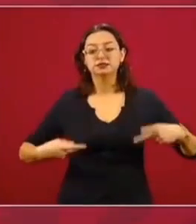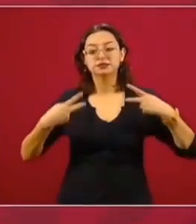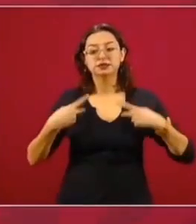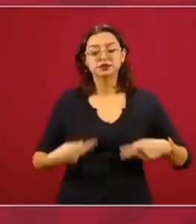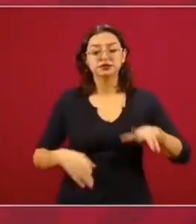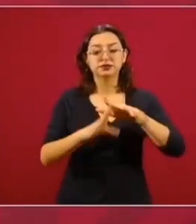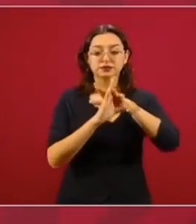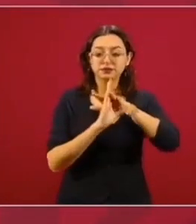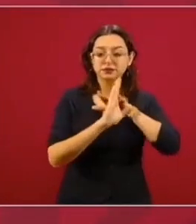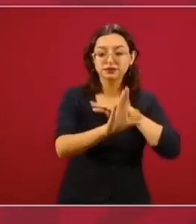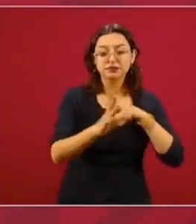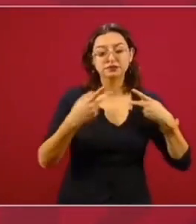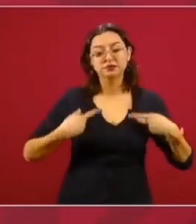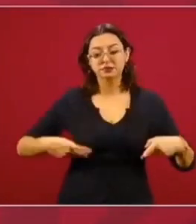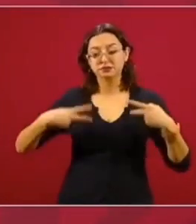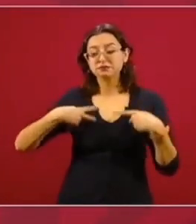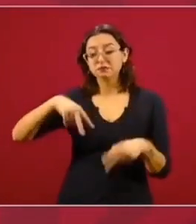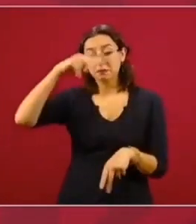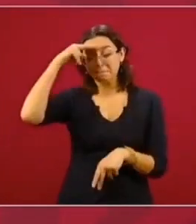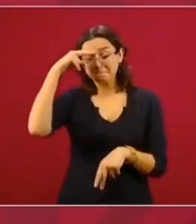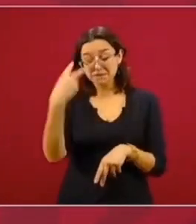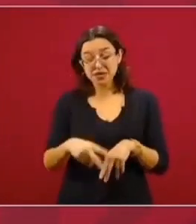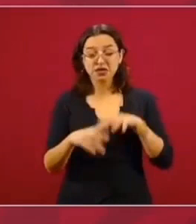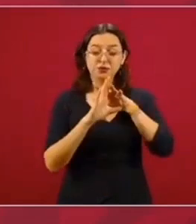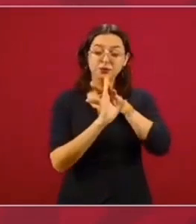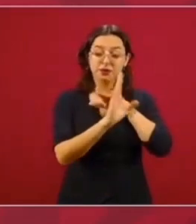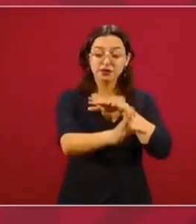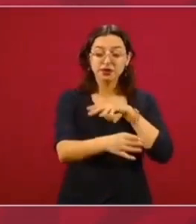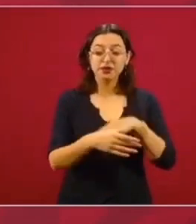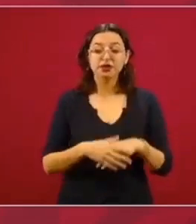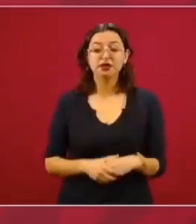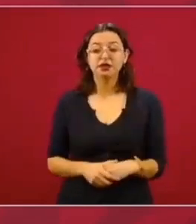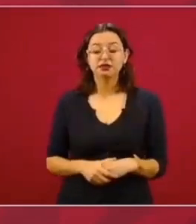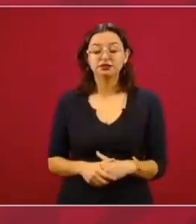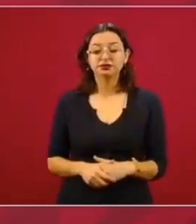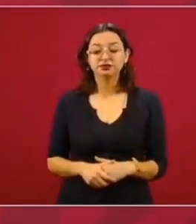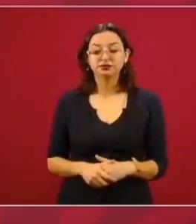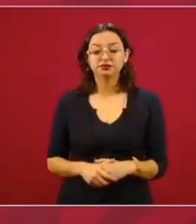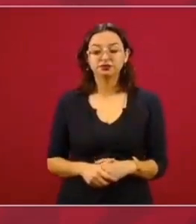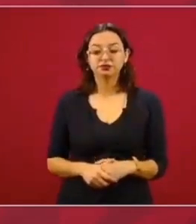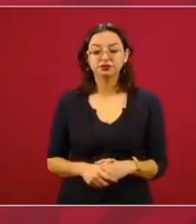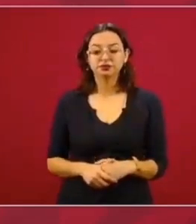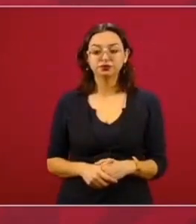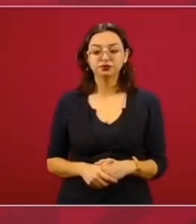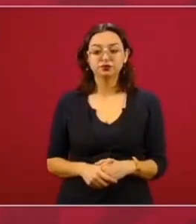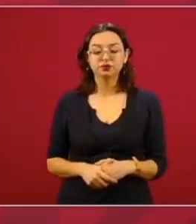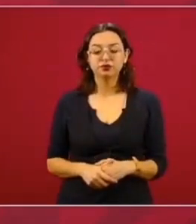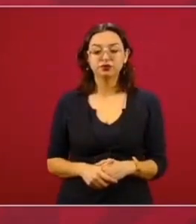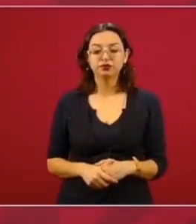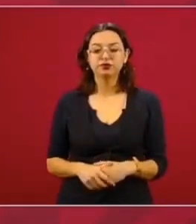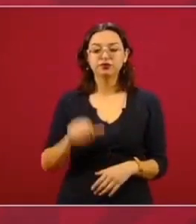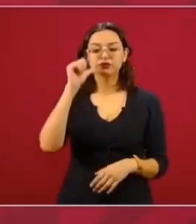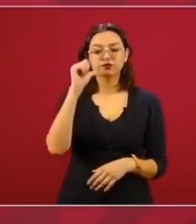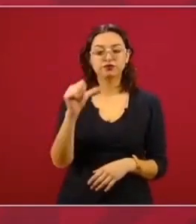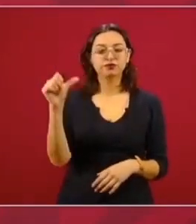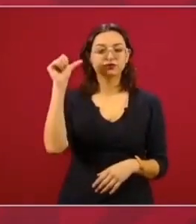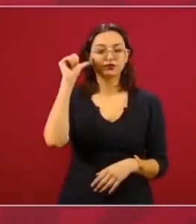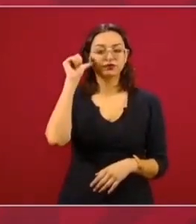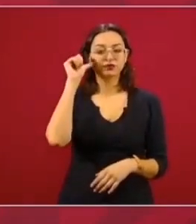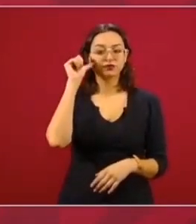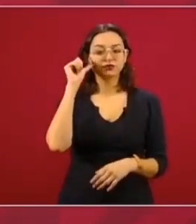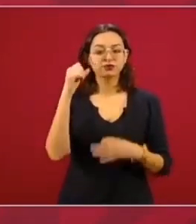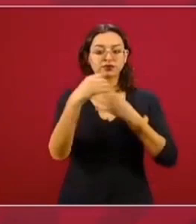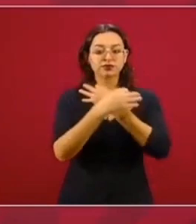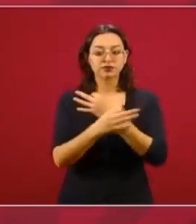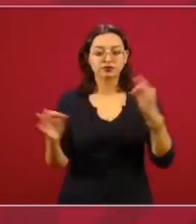mexicanos, porque ayer se dio a conocer el